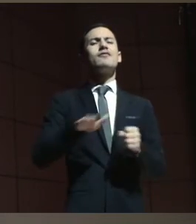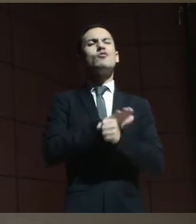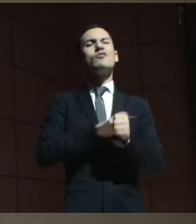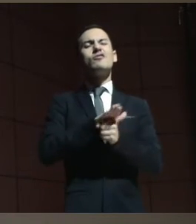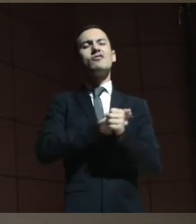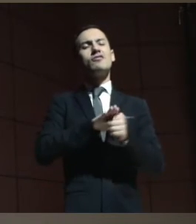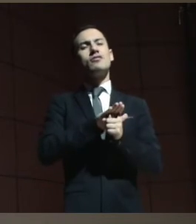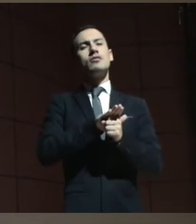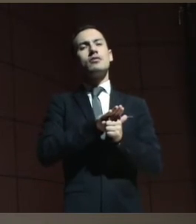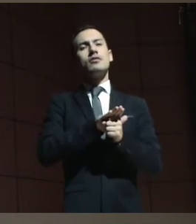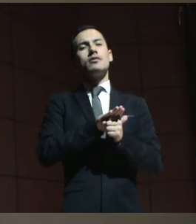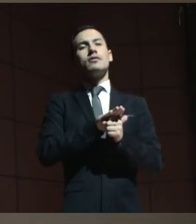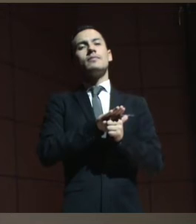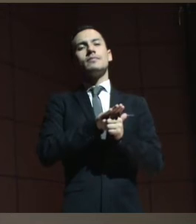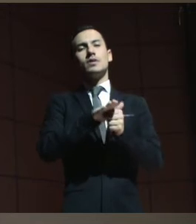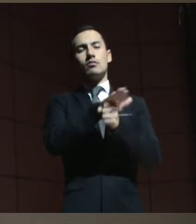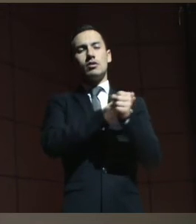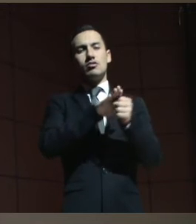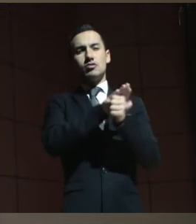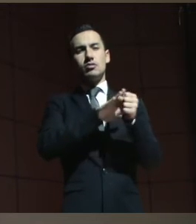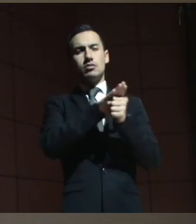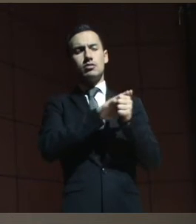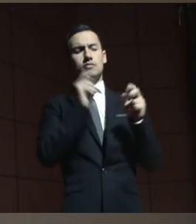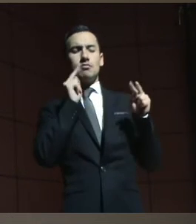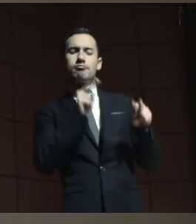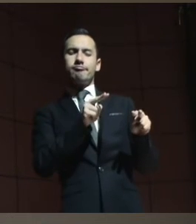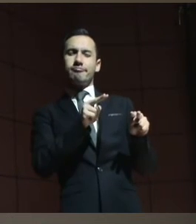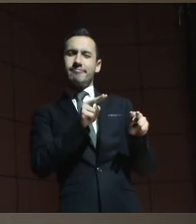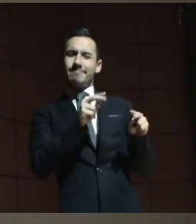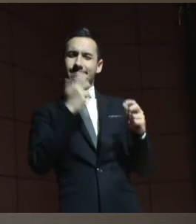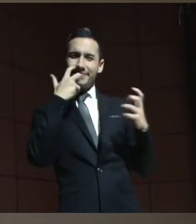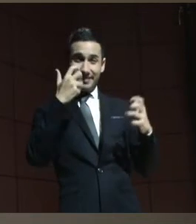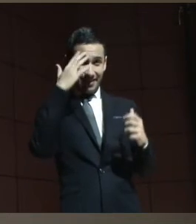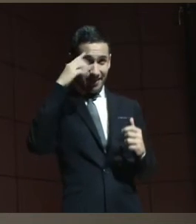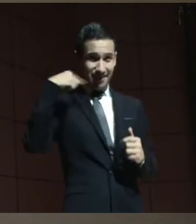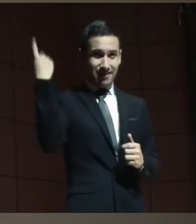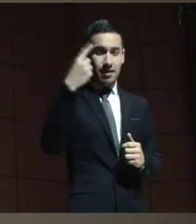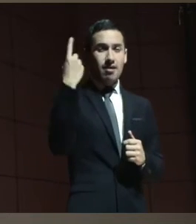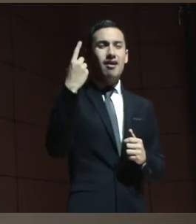muy particular, ustedes sabrán de los argentinos, ¿no?